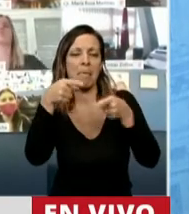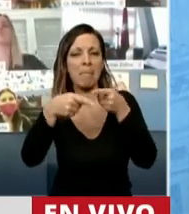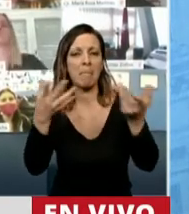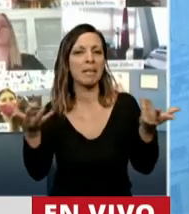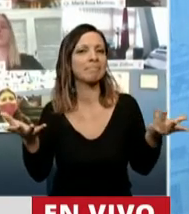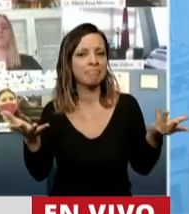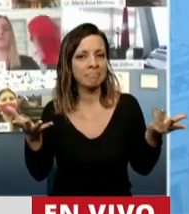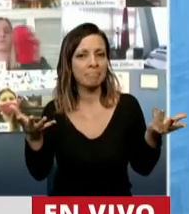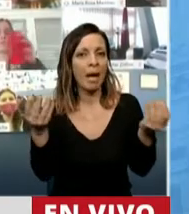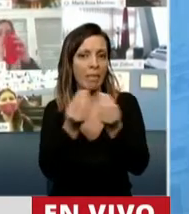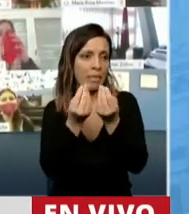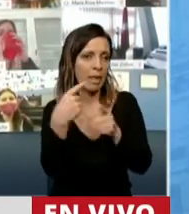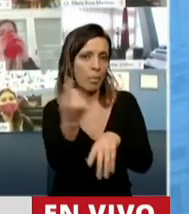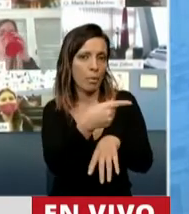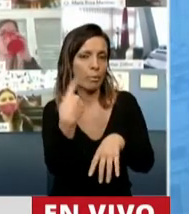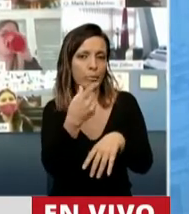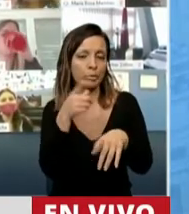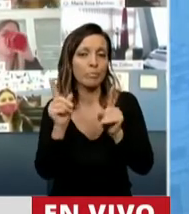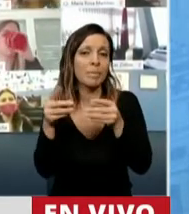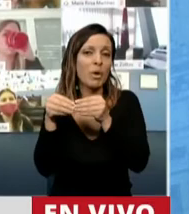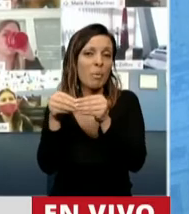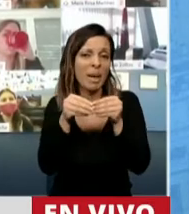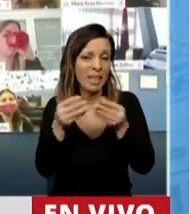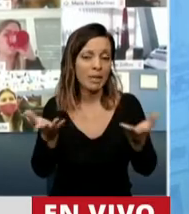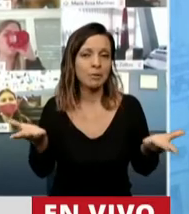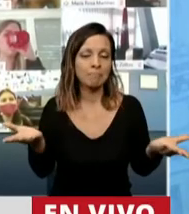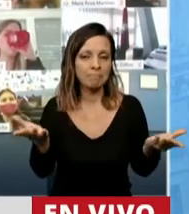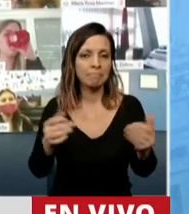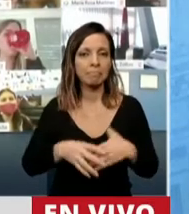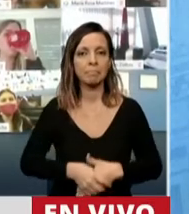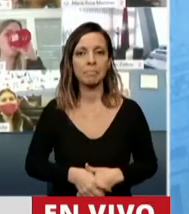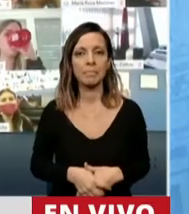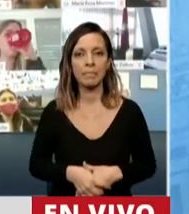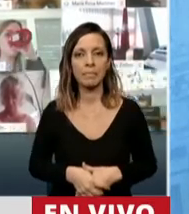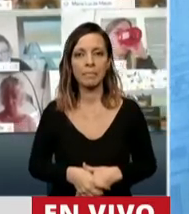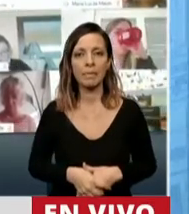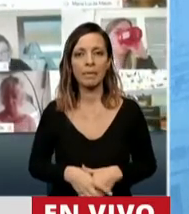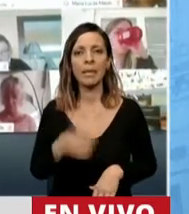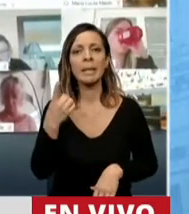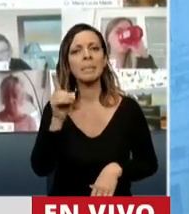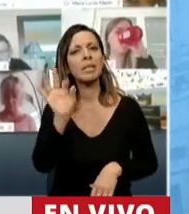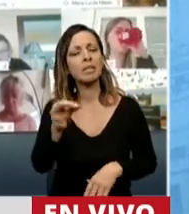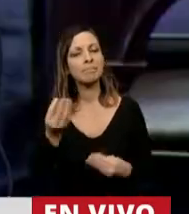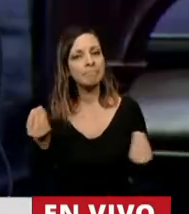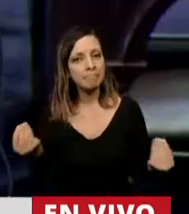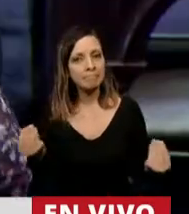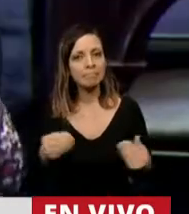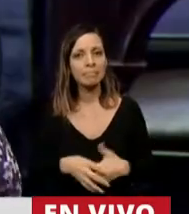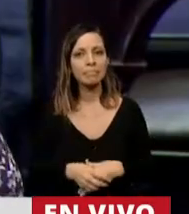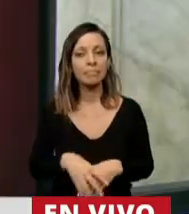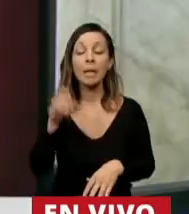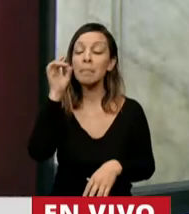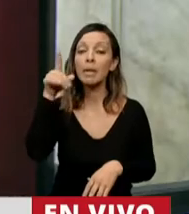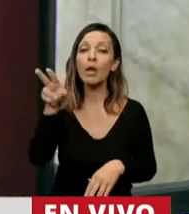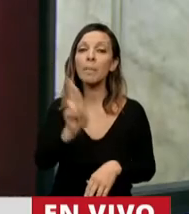muchos de sus propios compañeros incluso, muchas veces. Pero ¿sabe qué, Presidente? ¿Cuál era